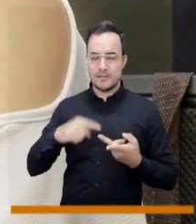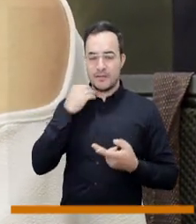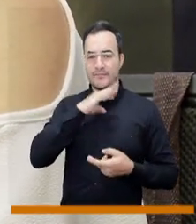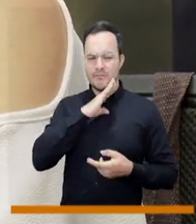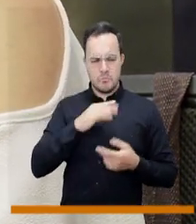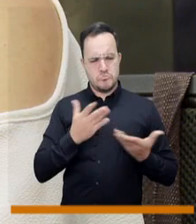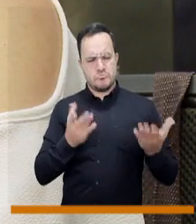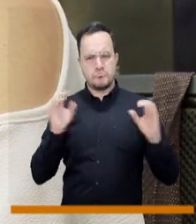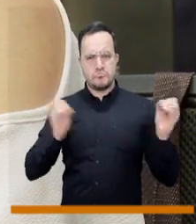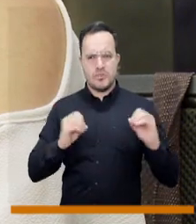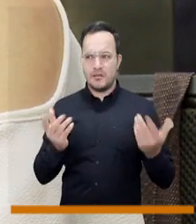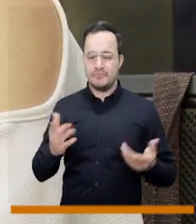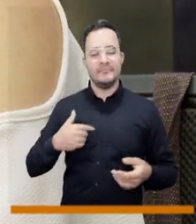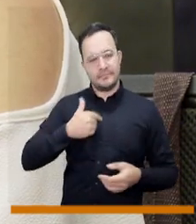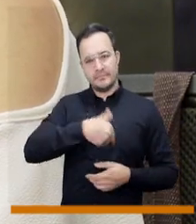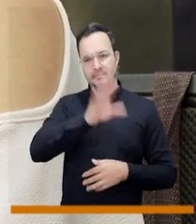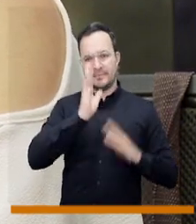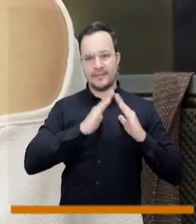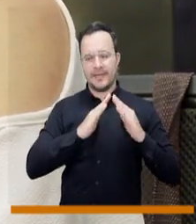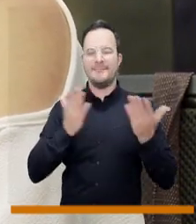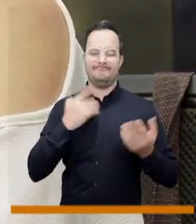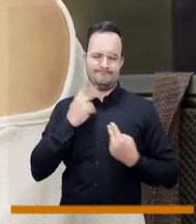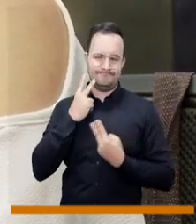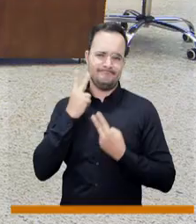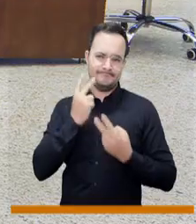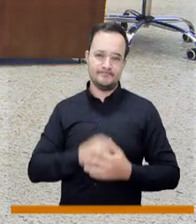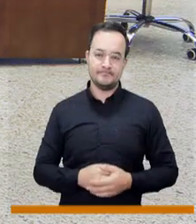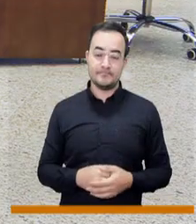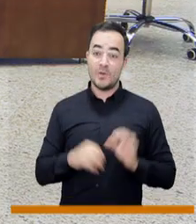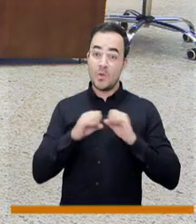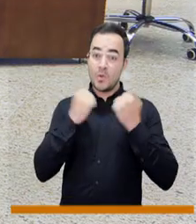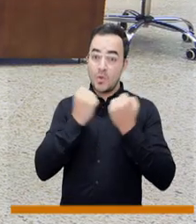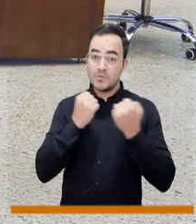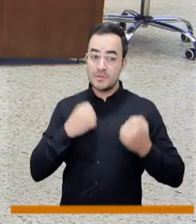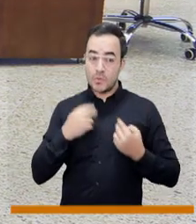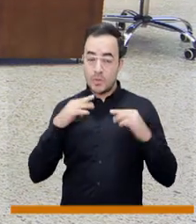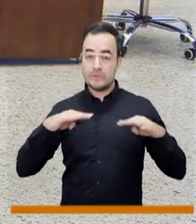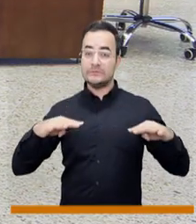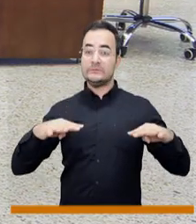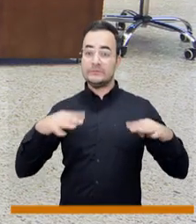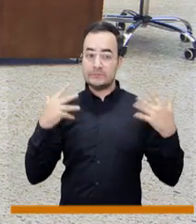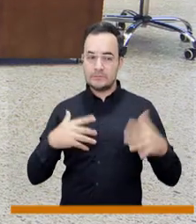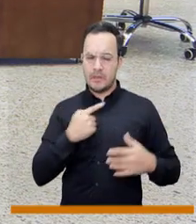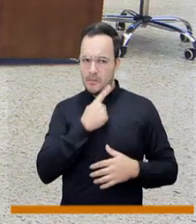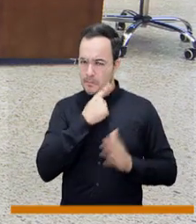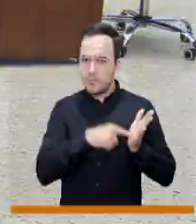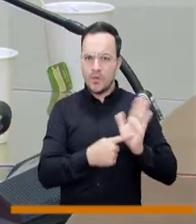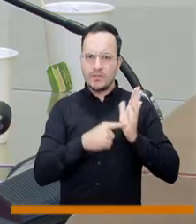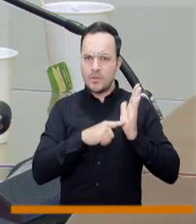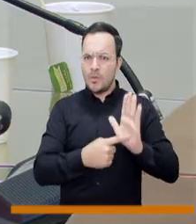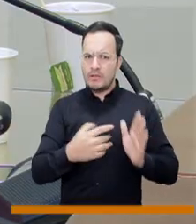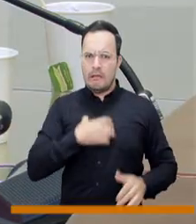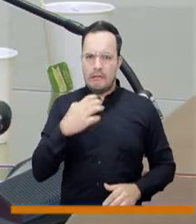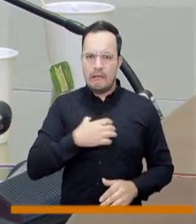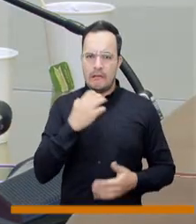no tengo ninguna patología, no me pagan nada, no me mandan para la casa. Para el Consejo esas quejas reiteradas solo denotan una